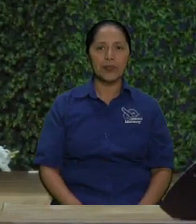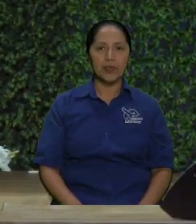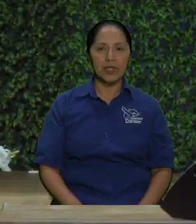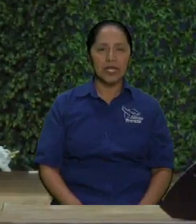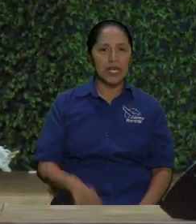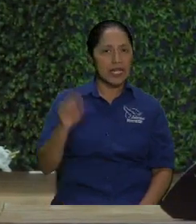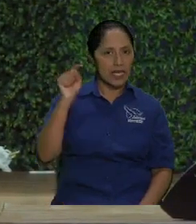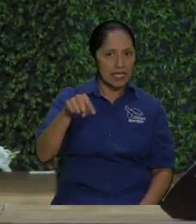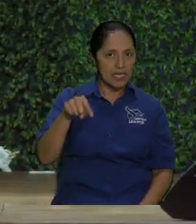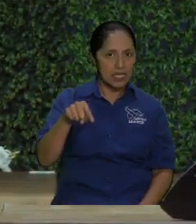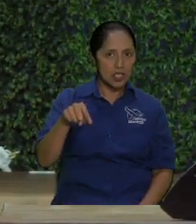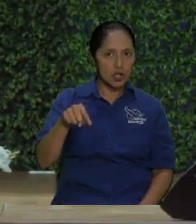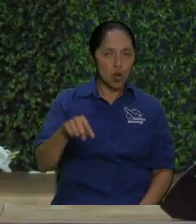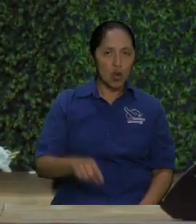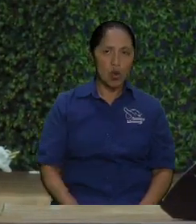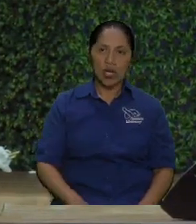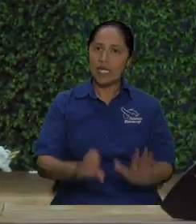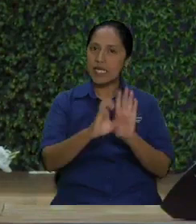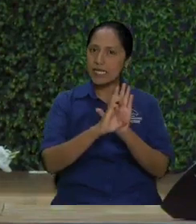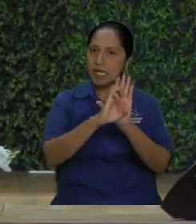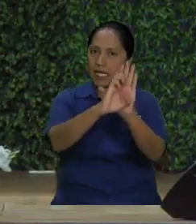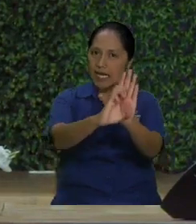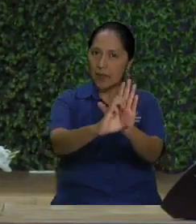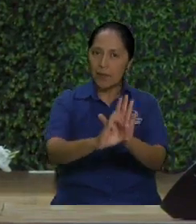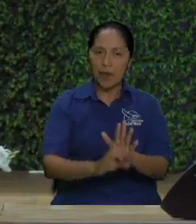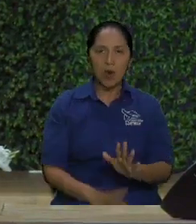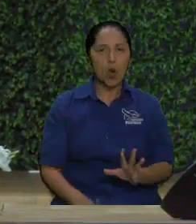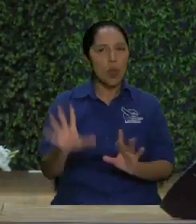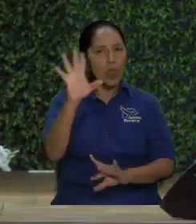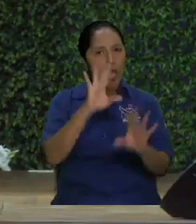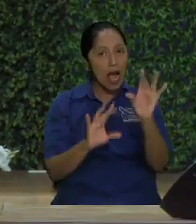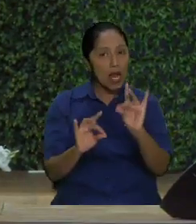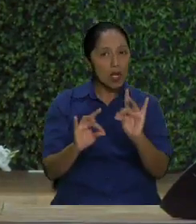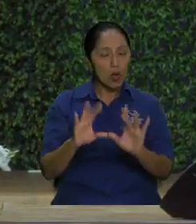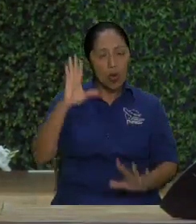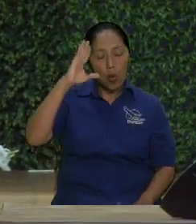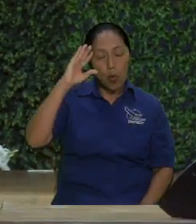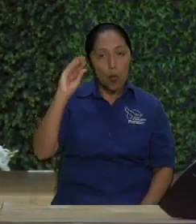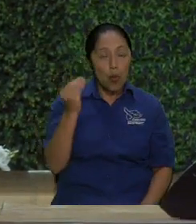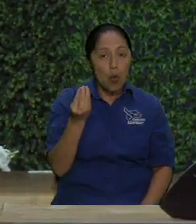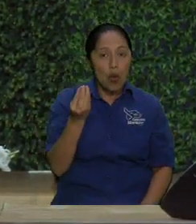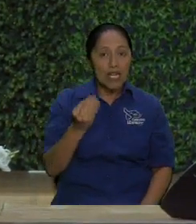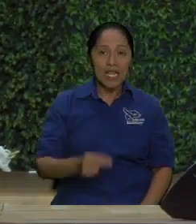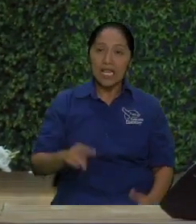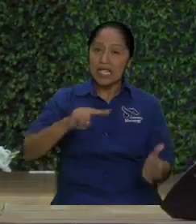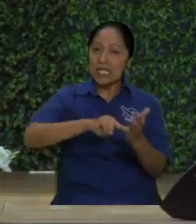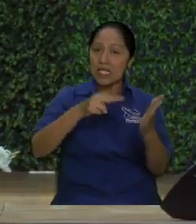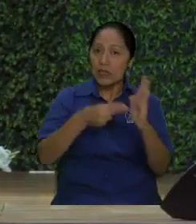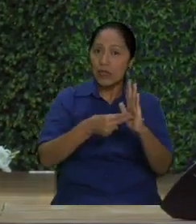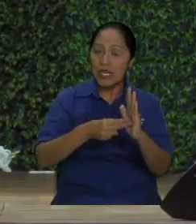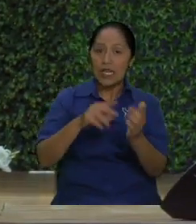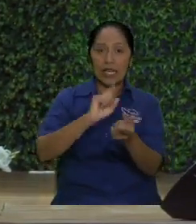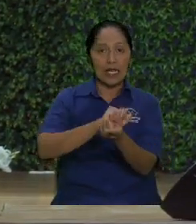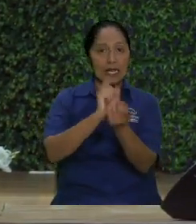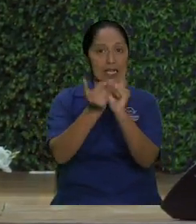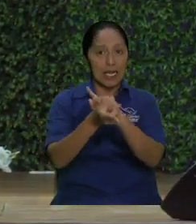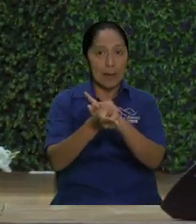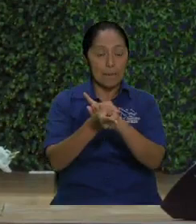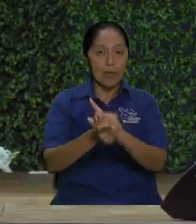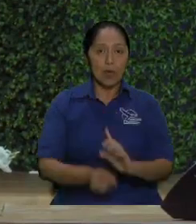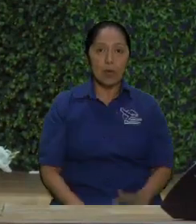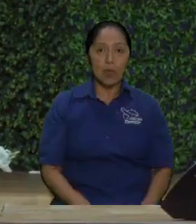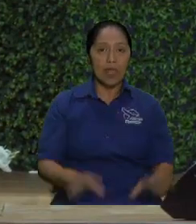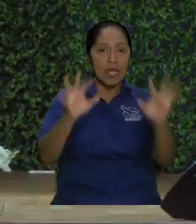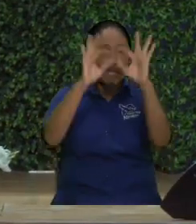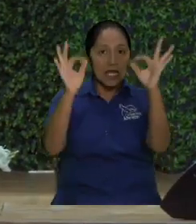prototipo definitivamente porque hay un cambio de dieta. Cuando hay un cambio de dieta, seguramente